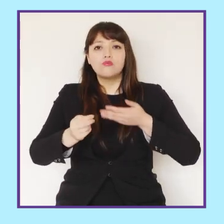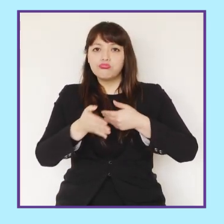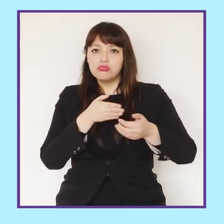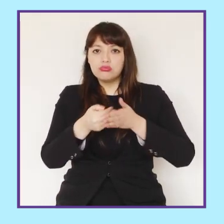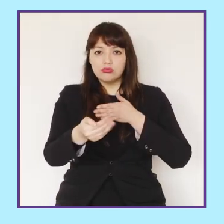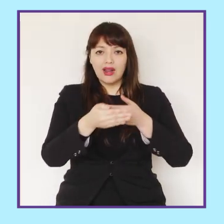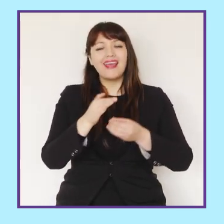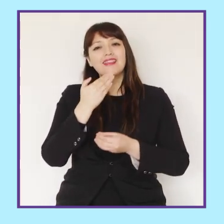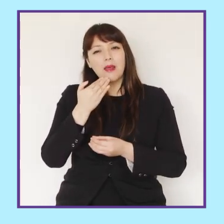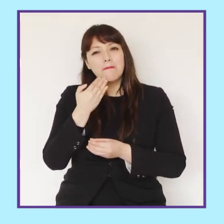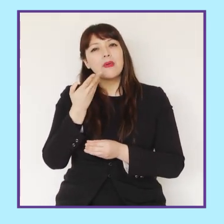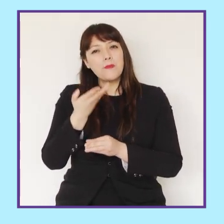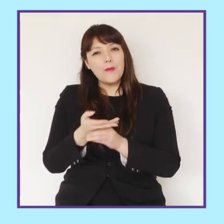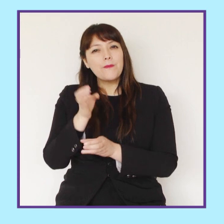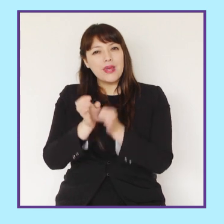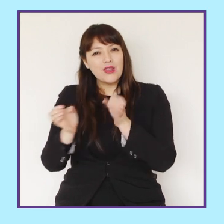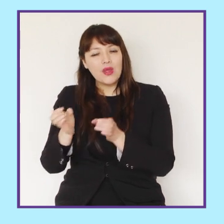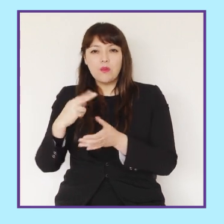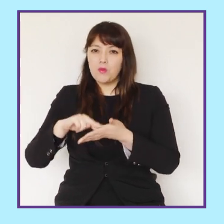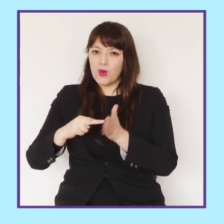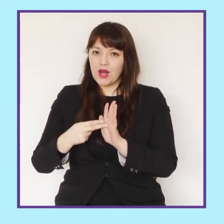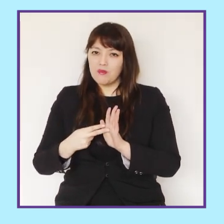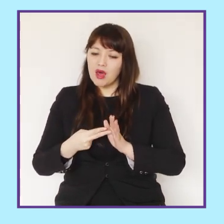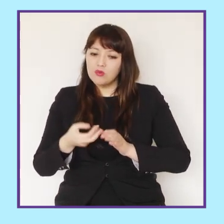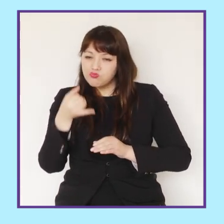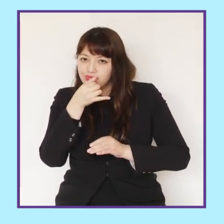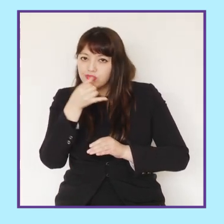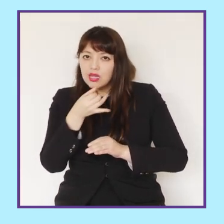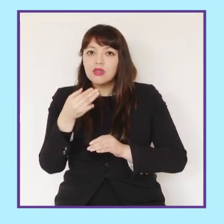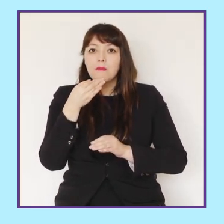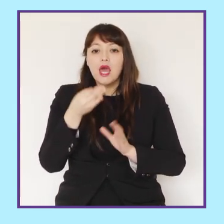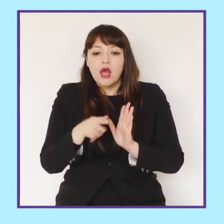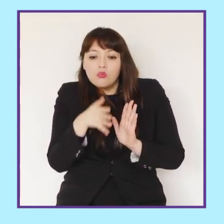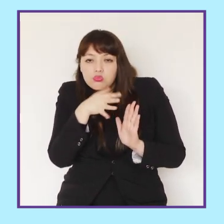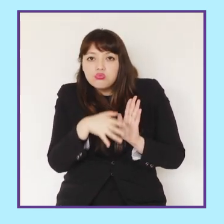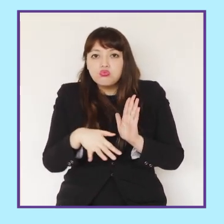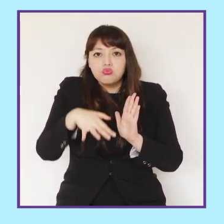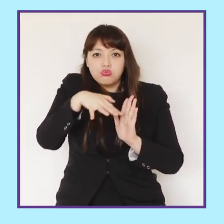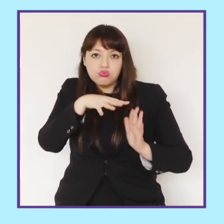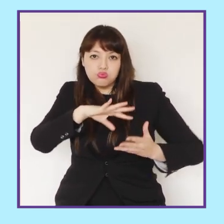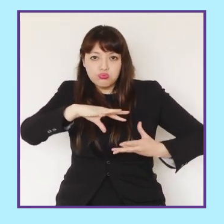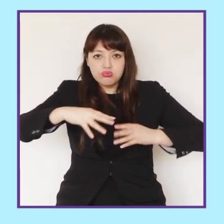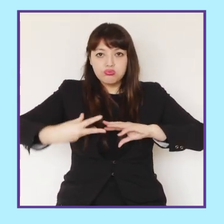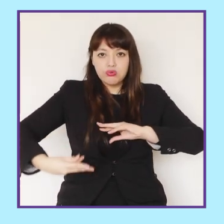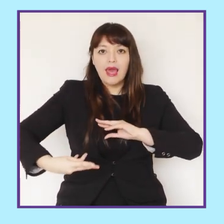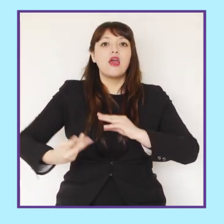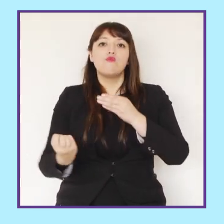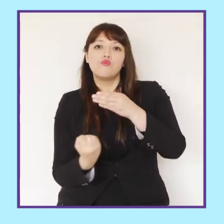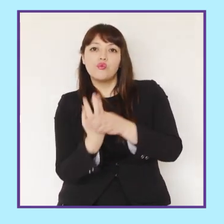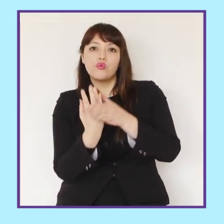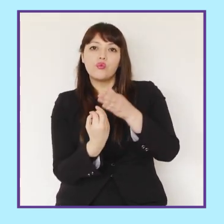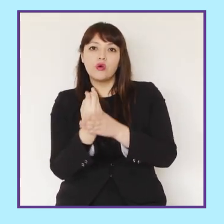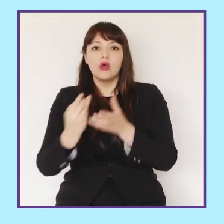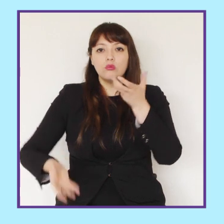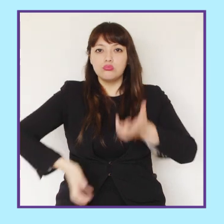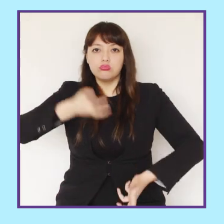como aquellas generadas por la acción humana. Hemos sido afectados por inundaciones, aluviones, erupciones volcánicas, incendios forestales y,